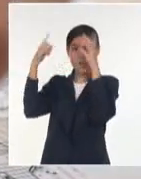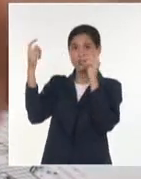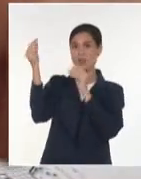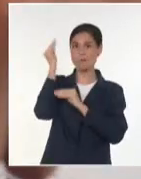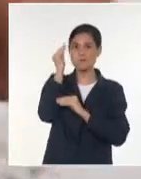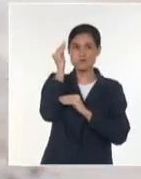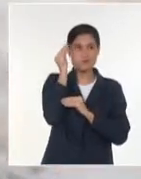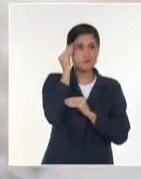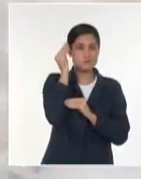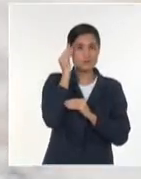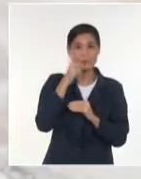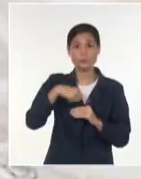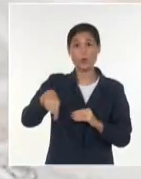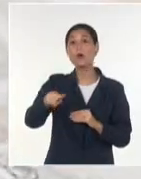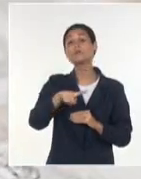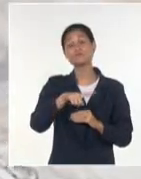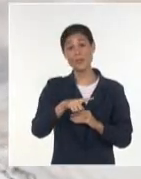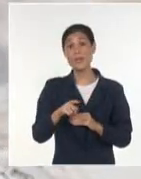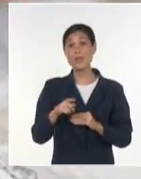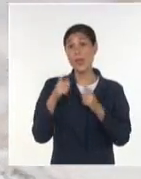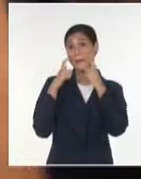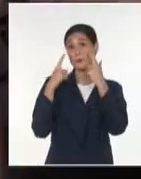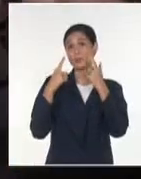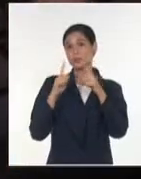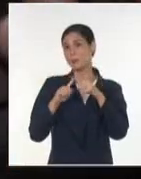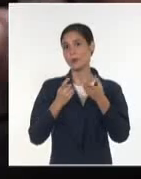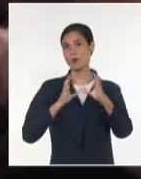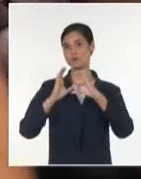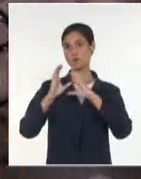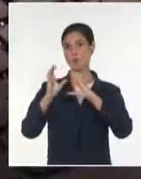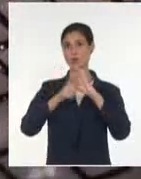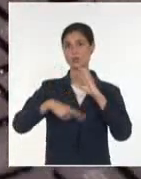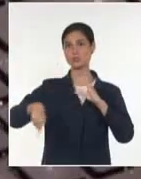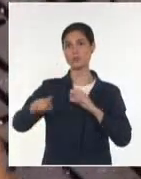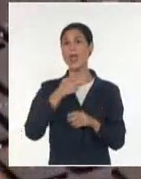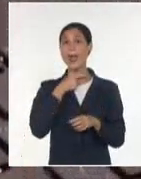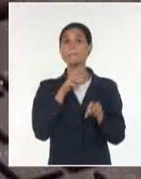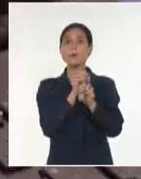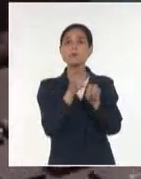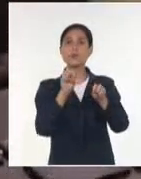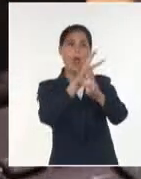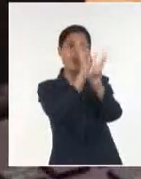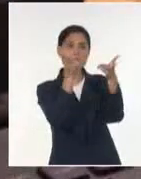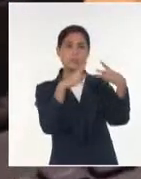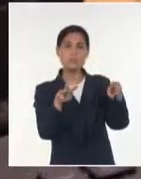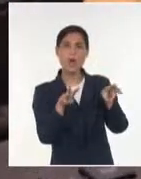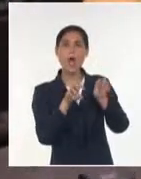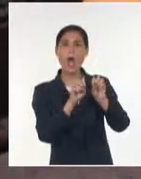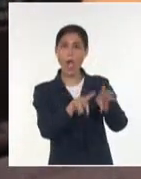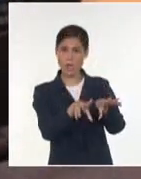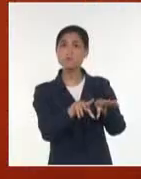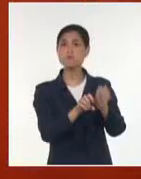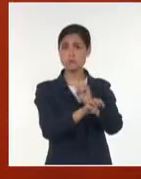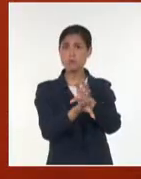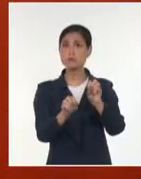en todos los niveles es clave de la comunicación. Que va desde publicar un artículo en una revista científica donde se comunican los resultados,